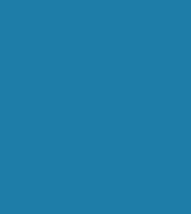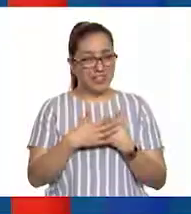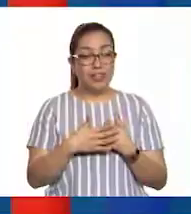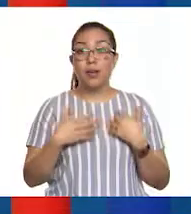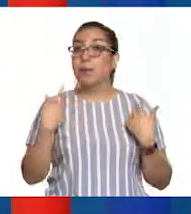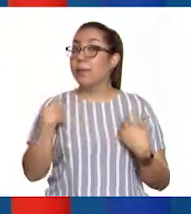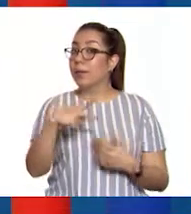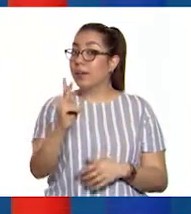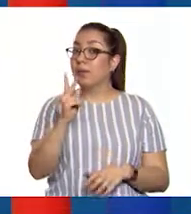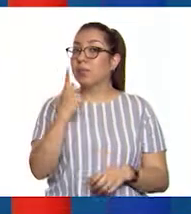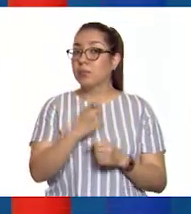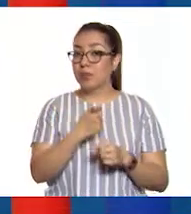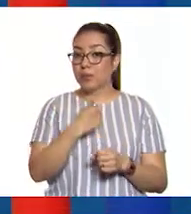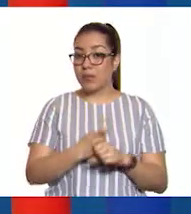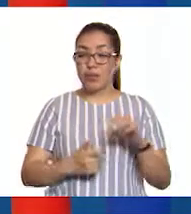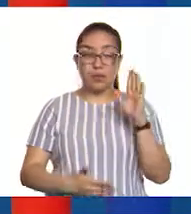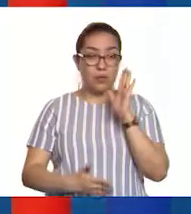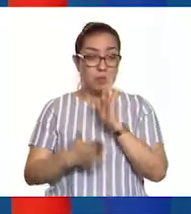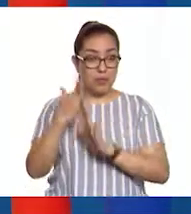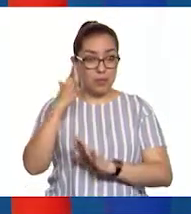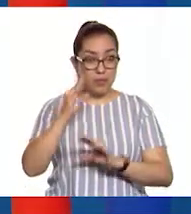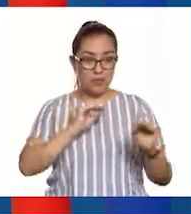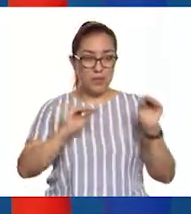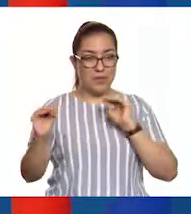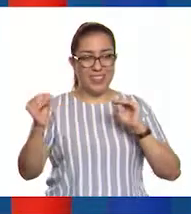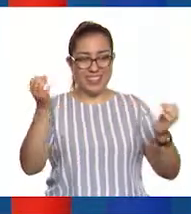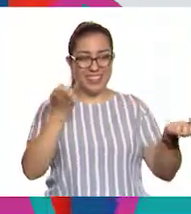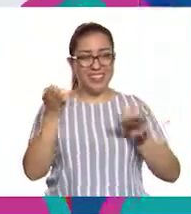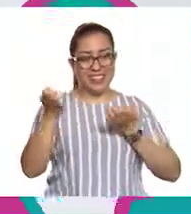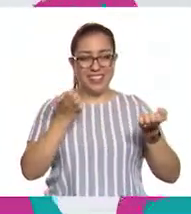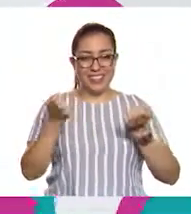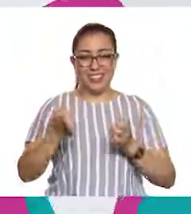Pero antes, a movernos un poco.